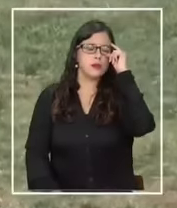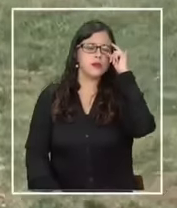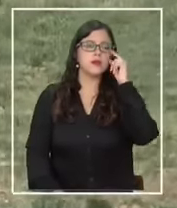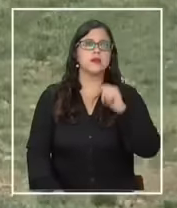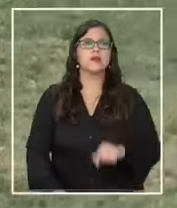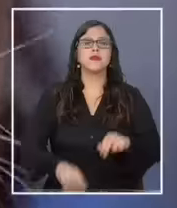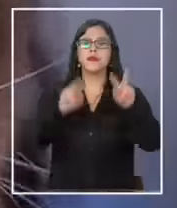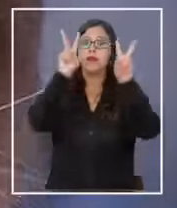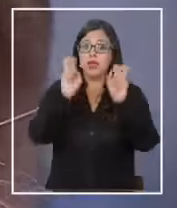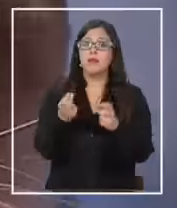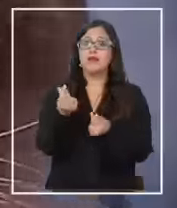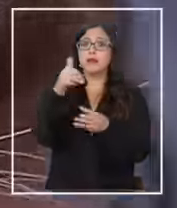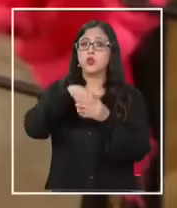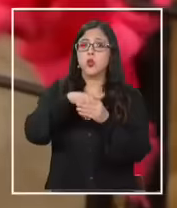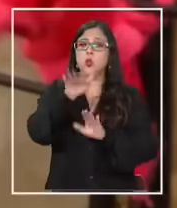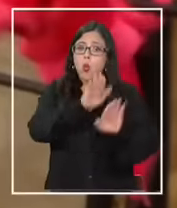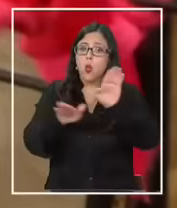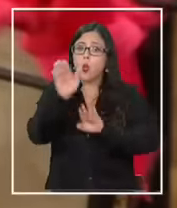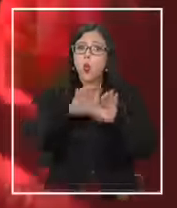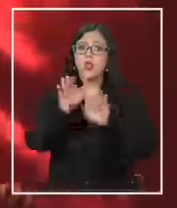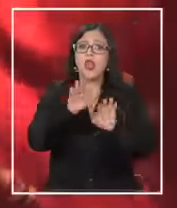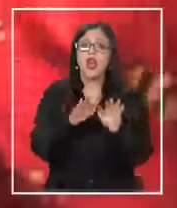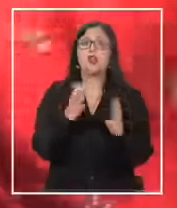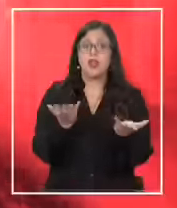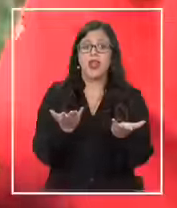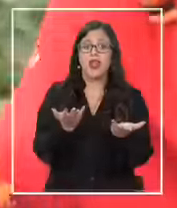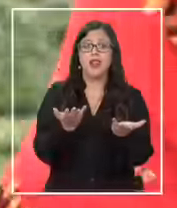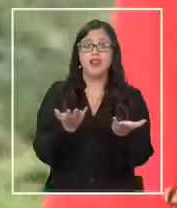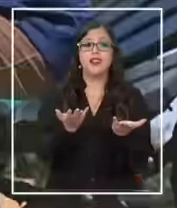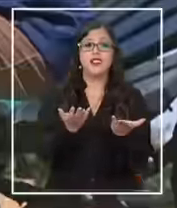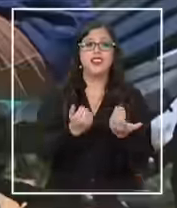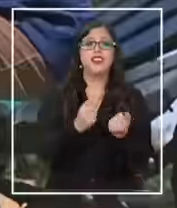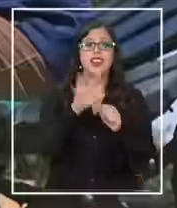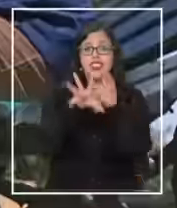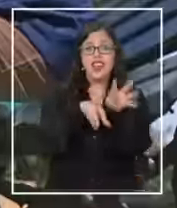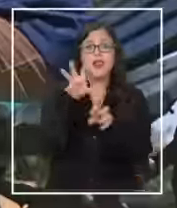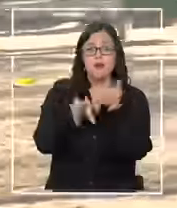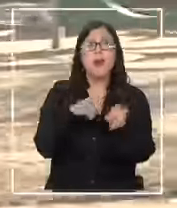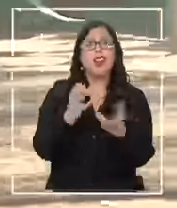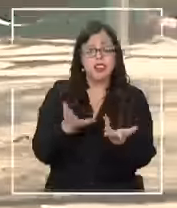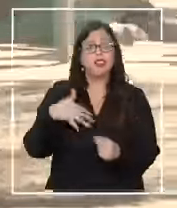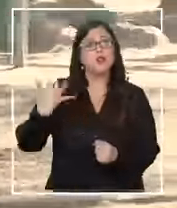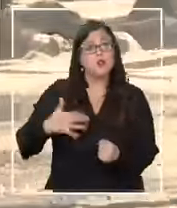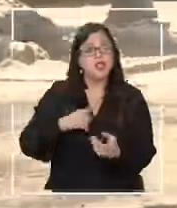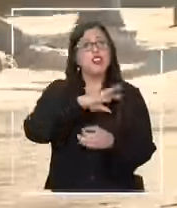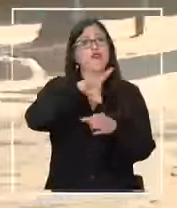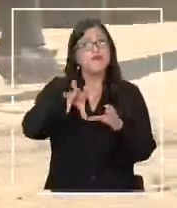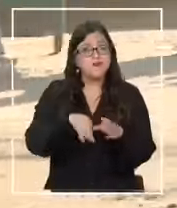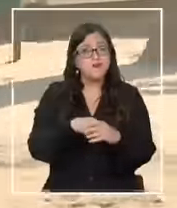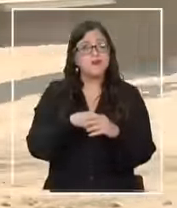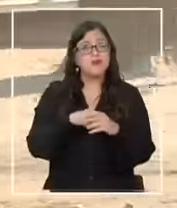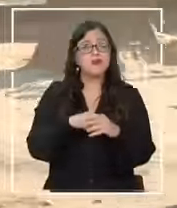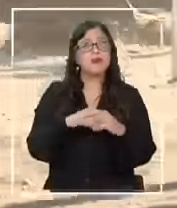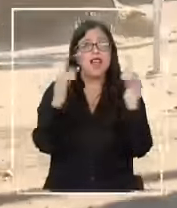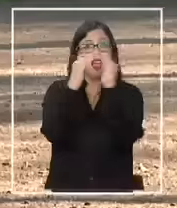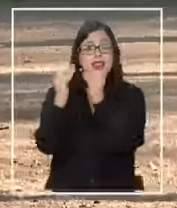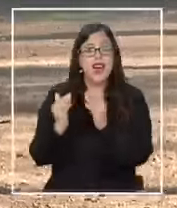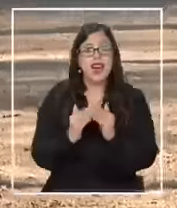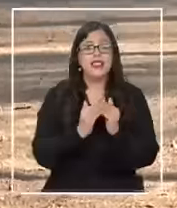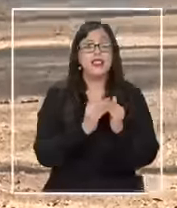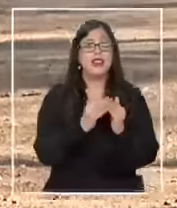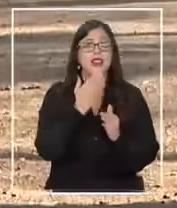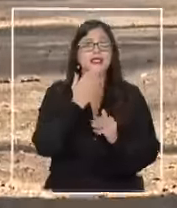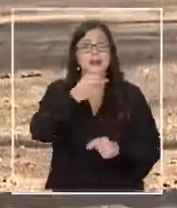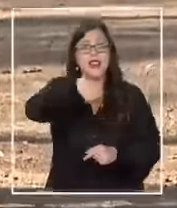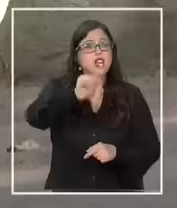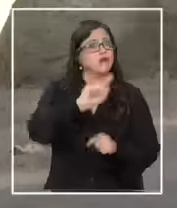fórmulas para ahorrar en el cuidado de integrantes que hoy son fundamentales en miles de hogares y que como la mayor parte de los chilenos tampoco han